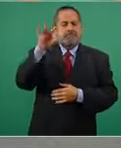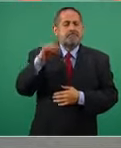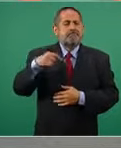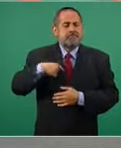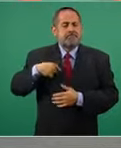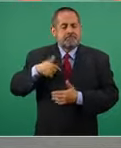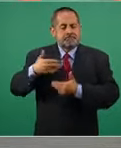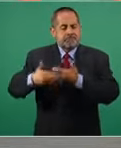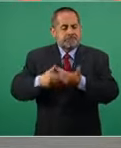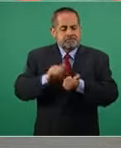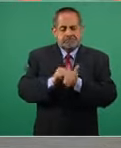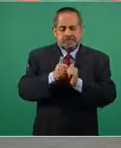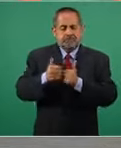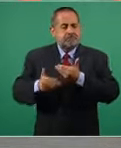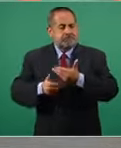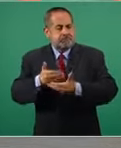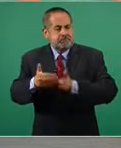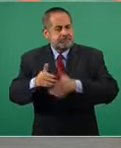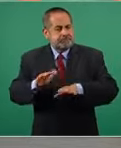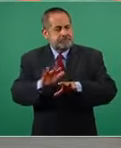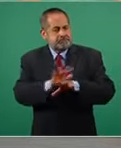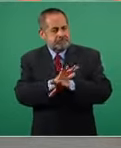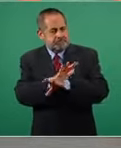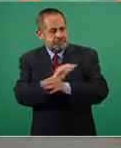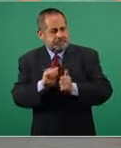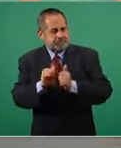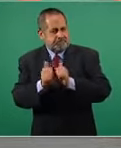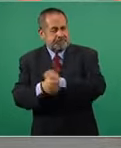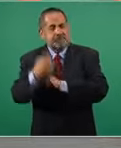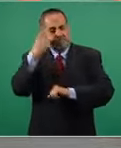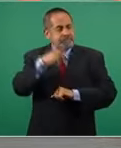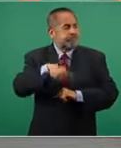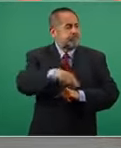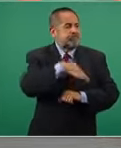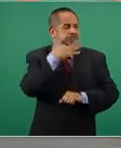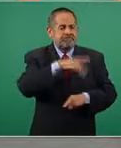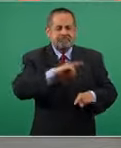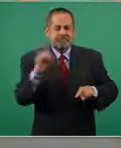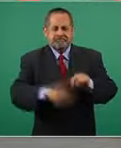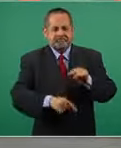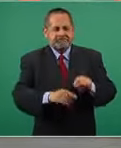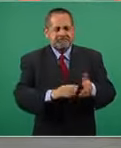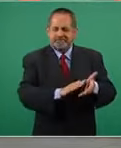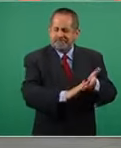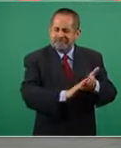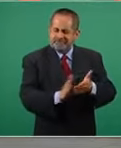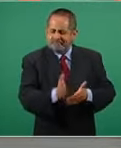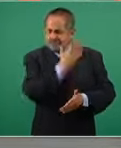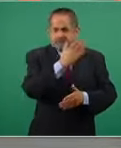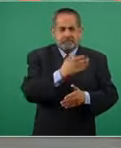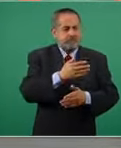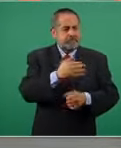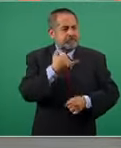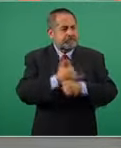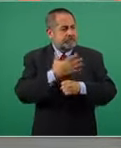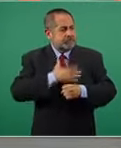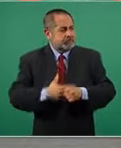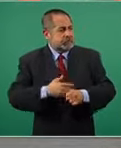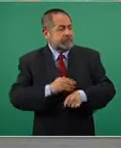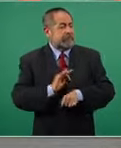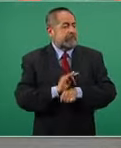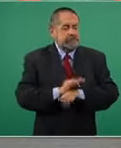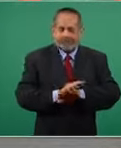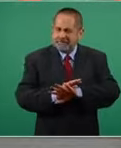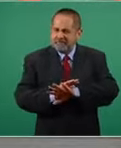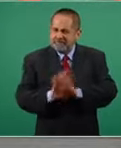que está en marcha para desterrar la corrupción y el régimen de injusticias y privilegios